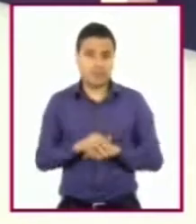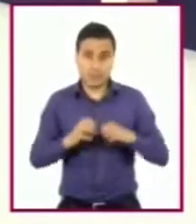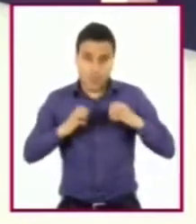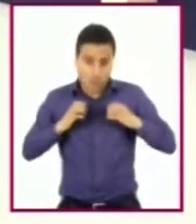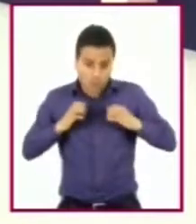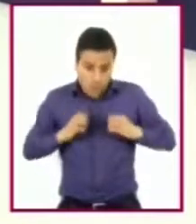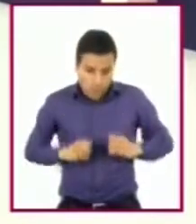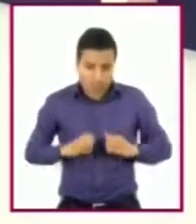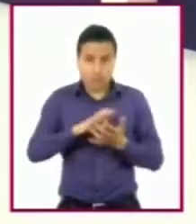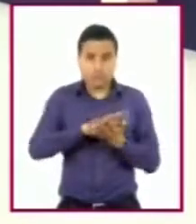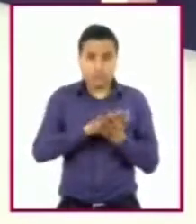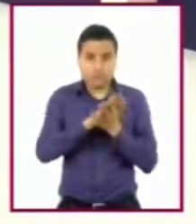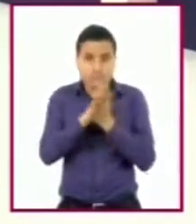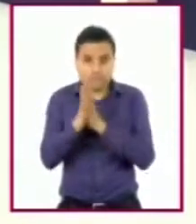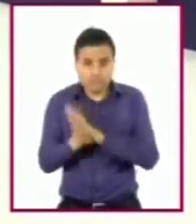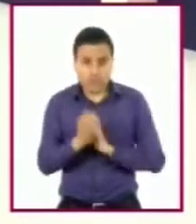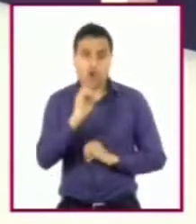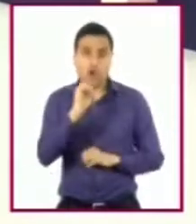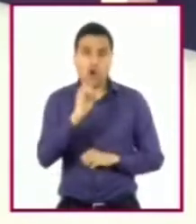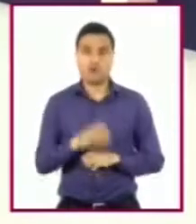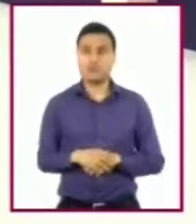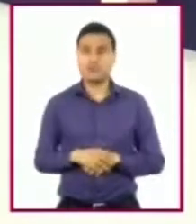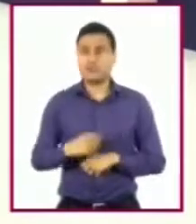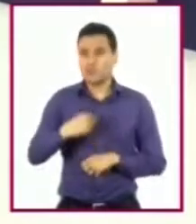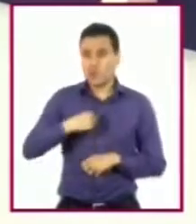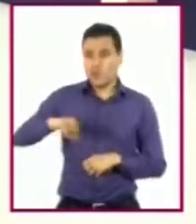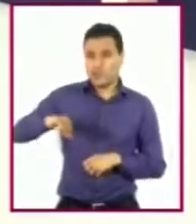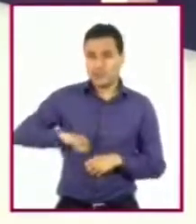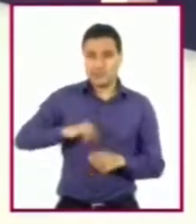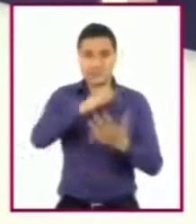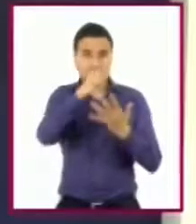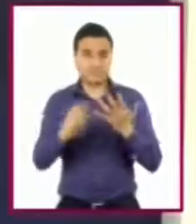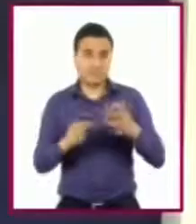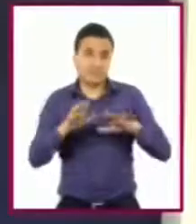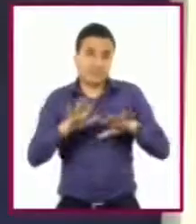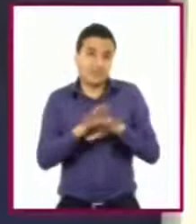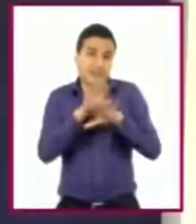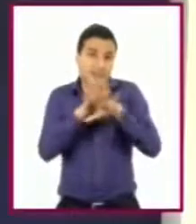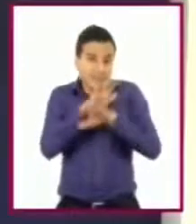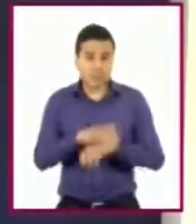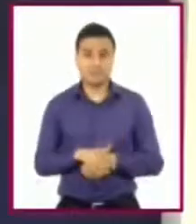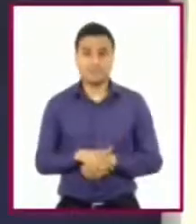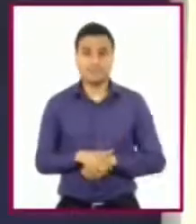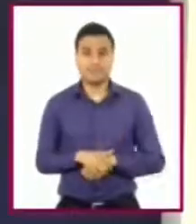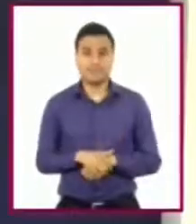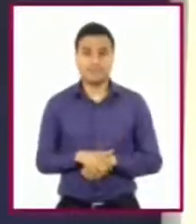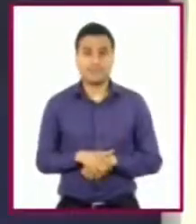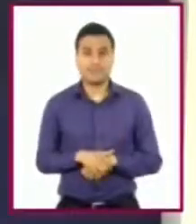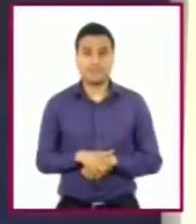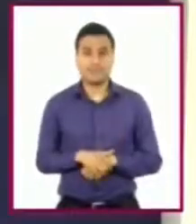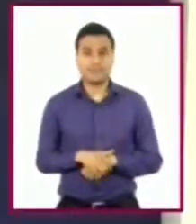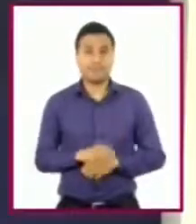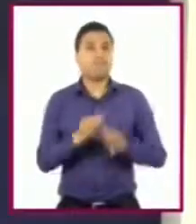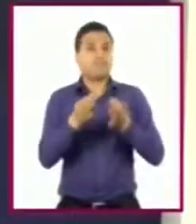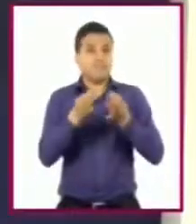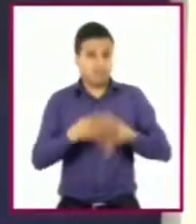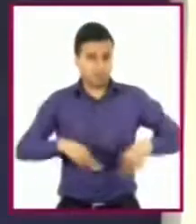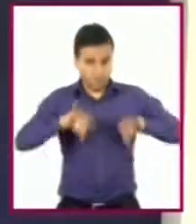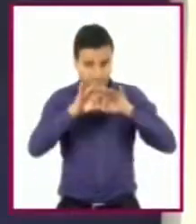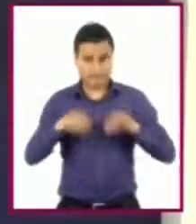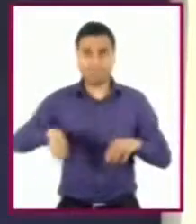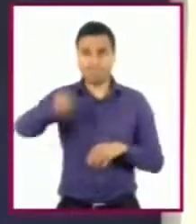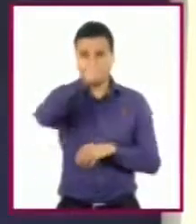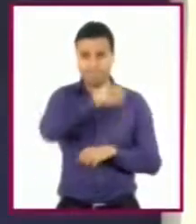y otras porque nuestros intereses también van cambiando. Es importante también reconocer los